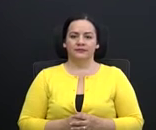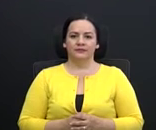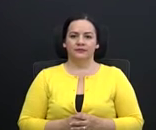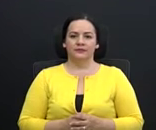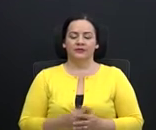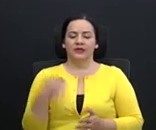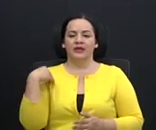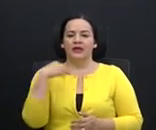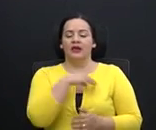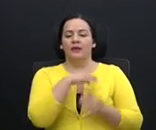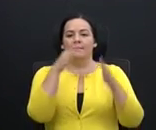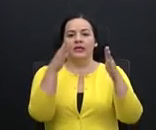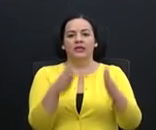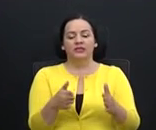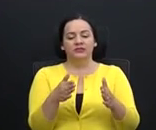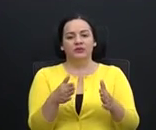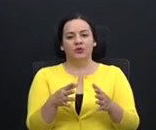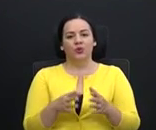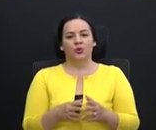Señor Ministro,